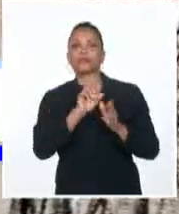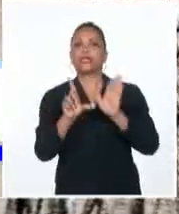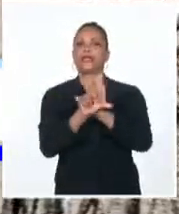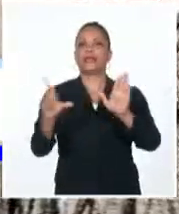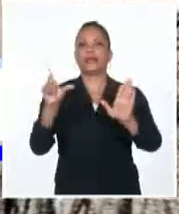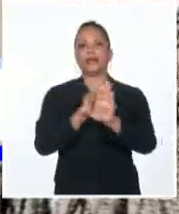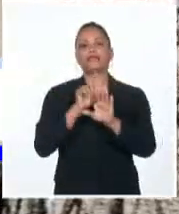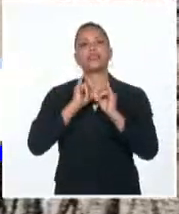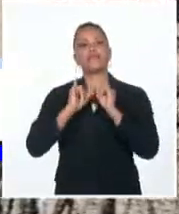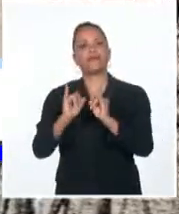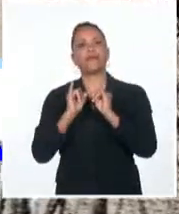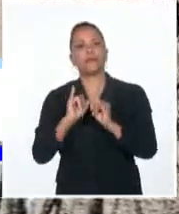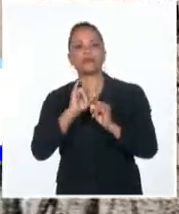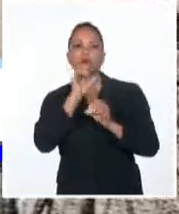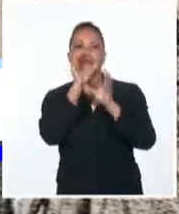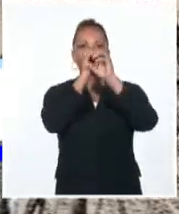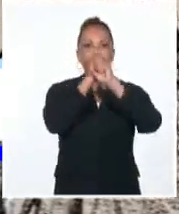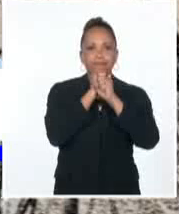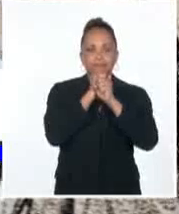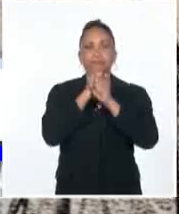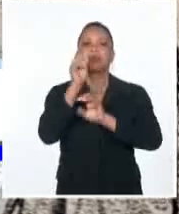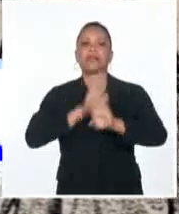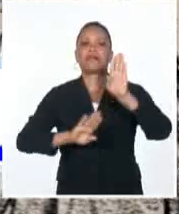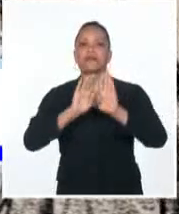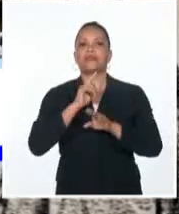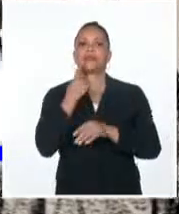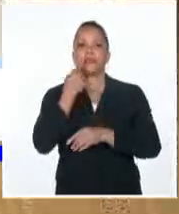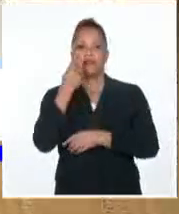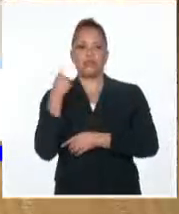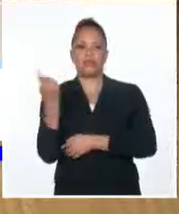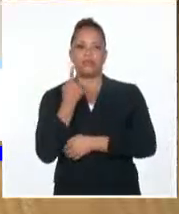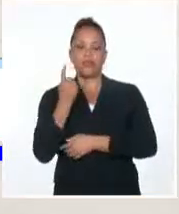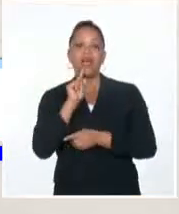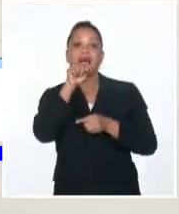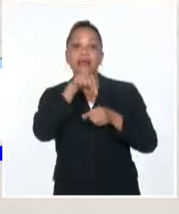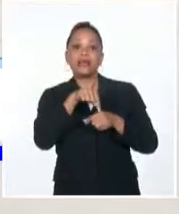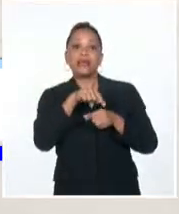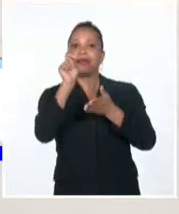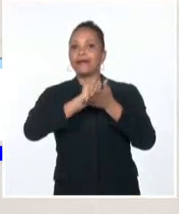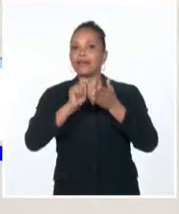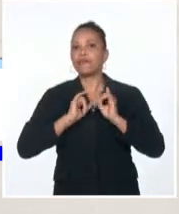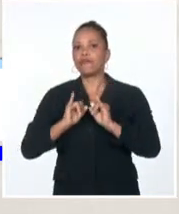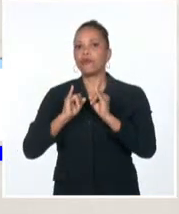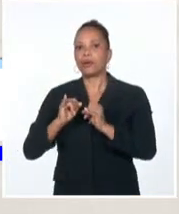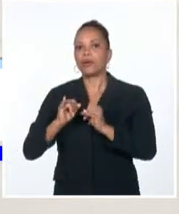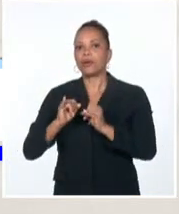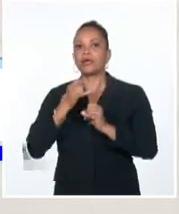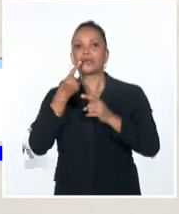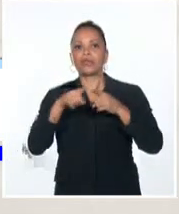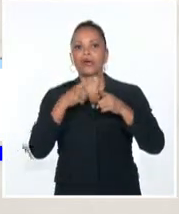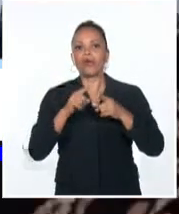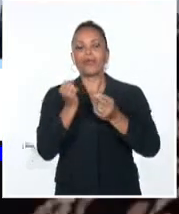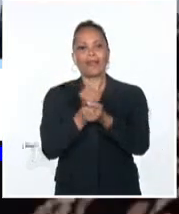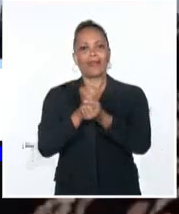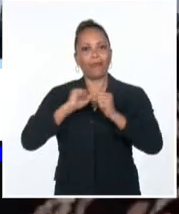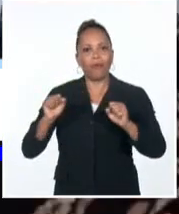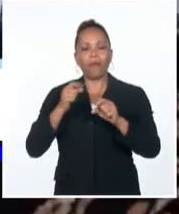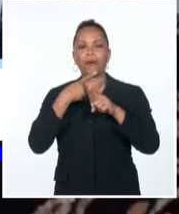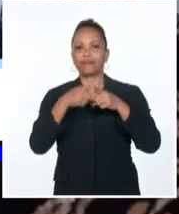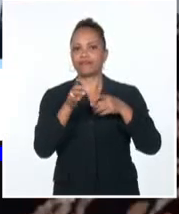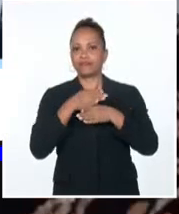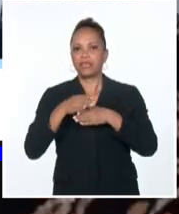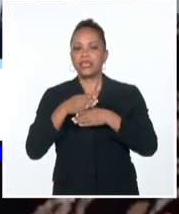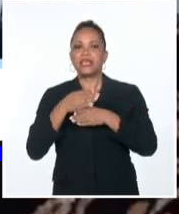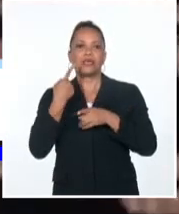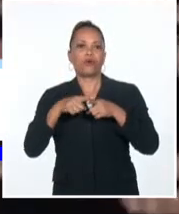información sobre defensa nacional. Entre los papeles había datos de armas nucleares e informes de inteligencia sobre las capacidades militares de otros